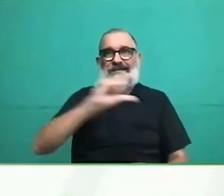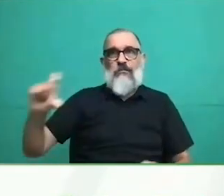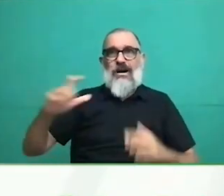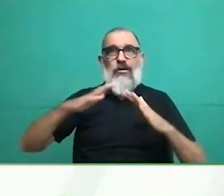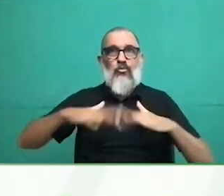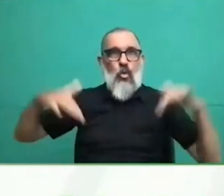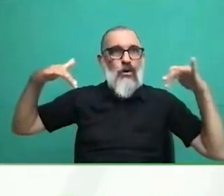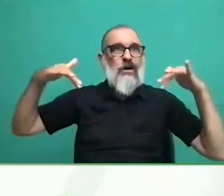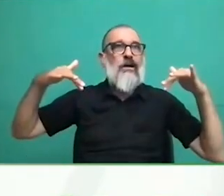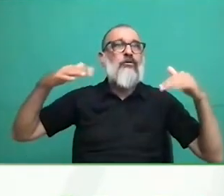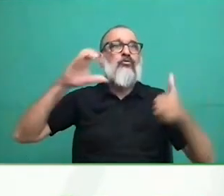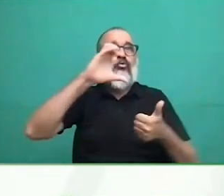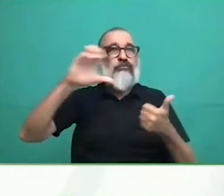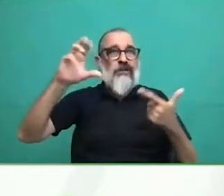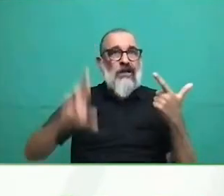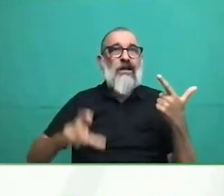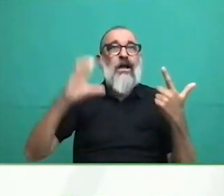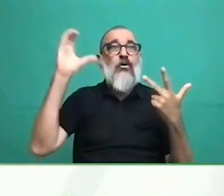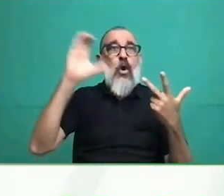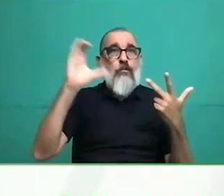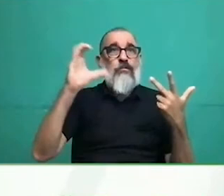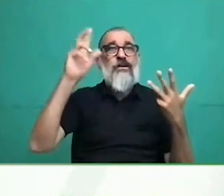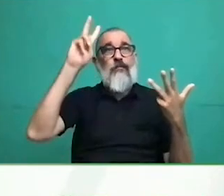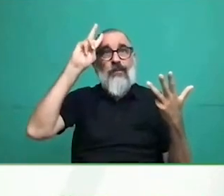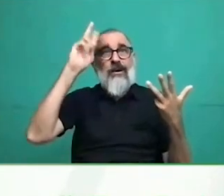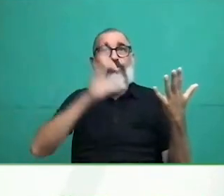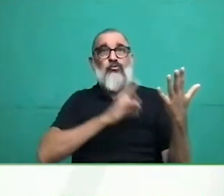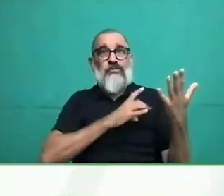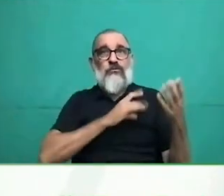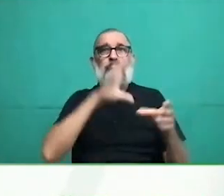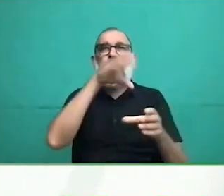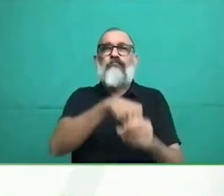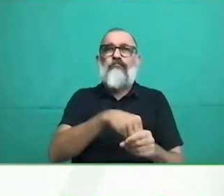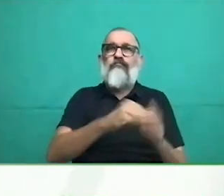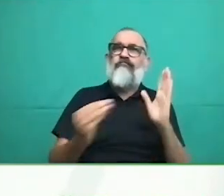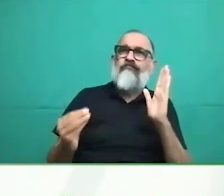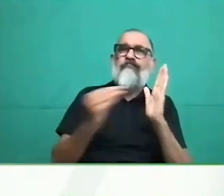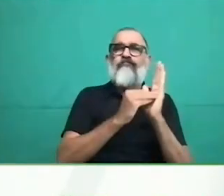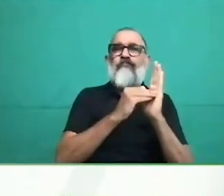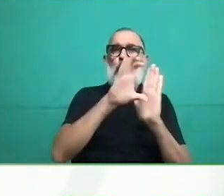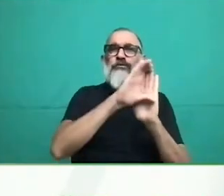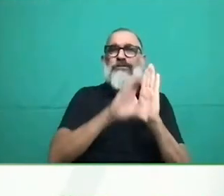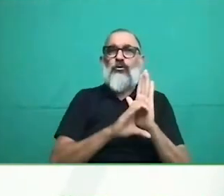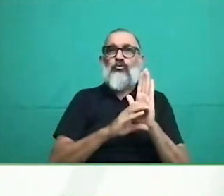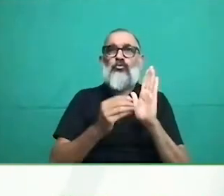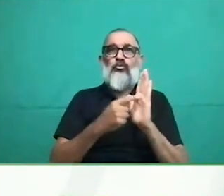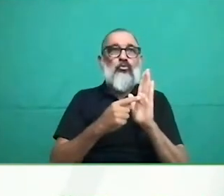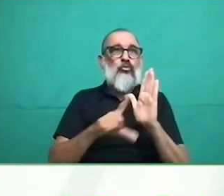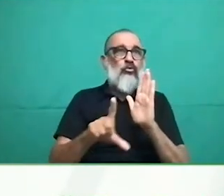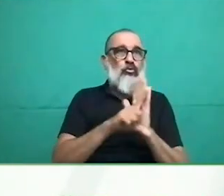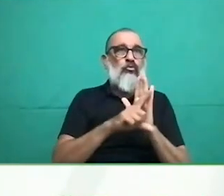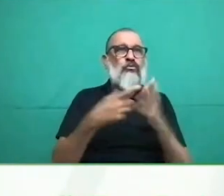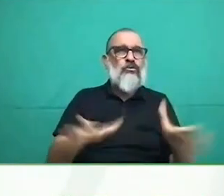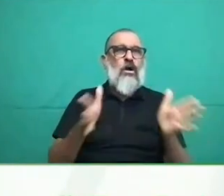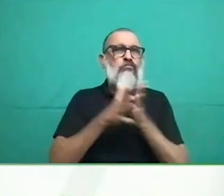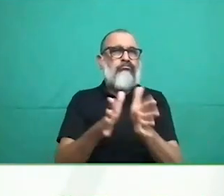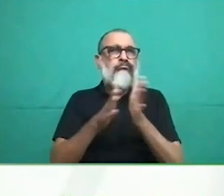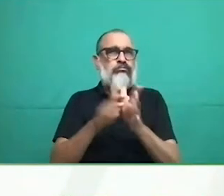sabemos que sin derecho a acceder al apoyo, el resto de derechos quedan vacíos de contenido.